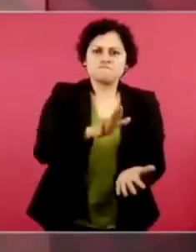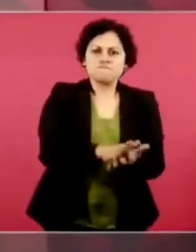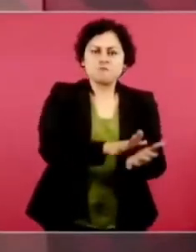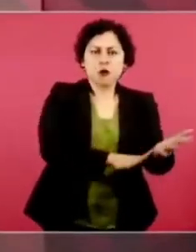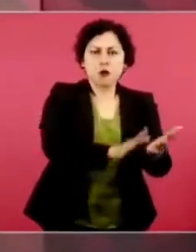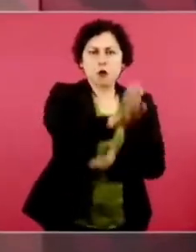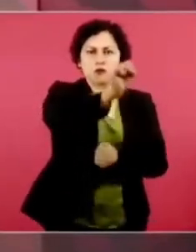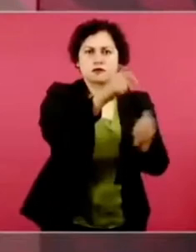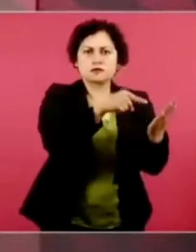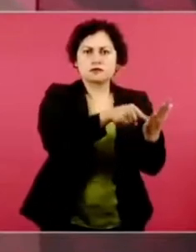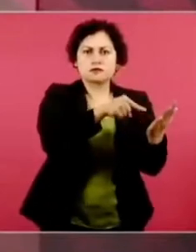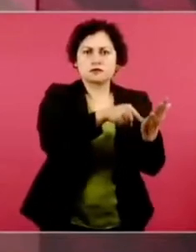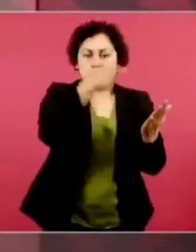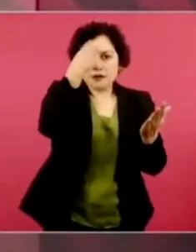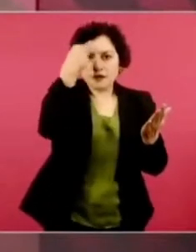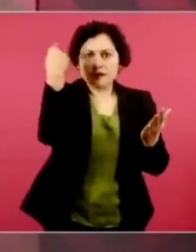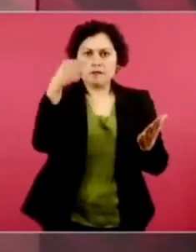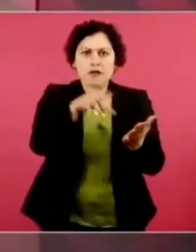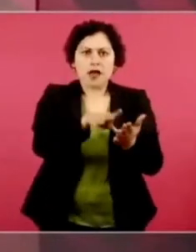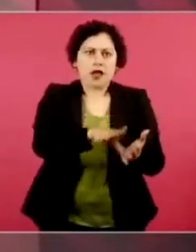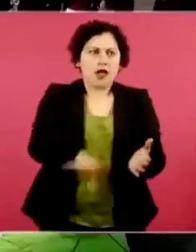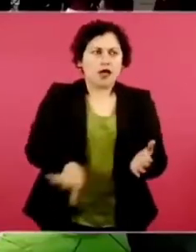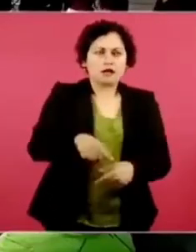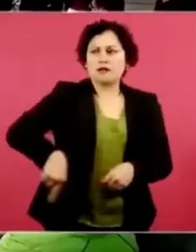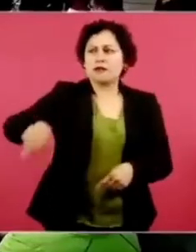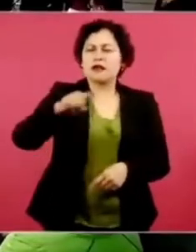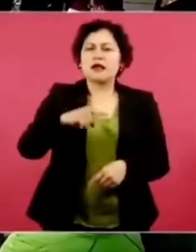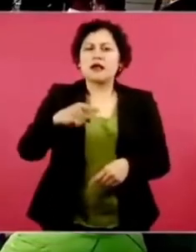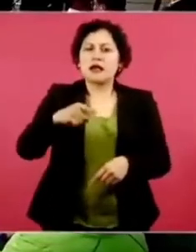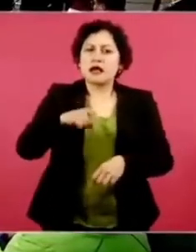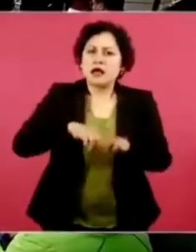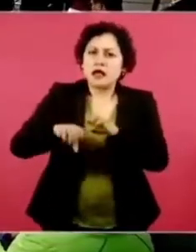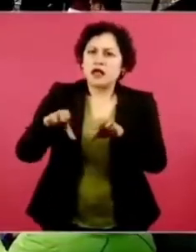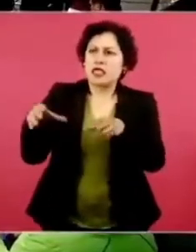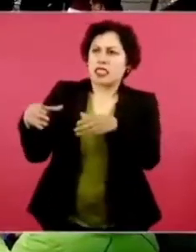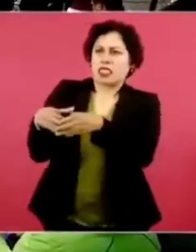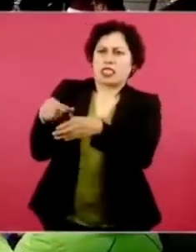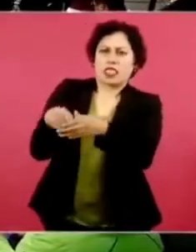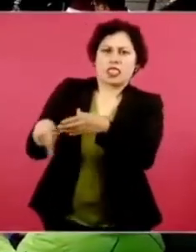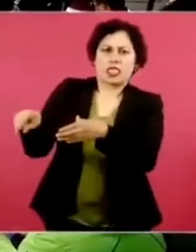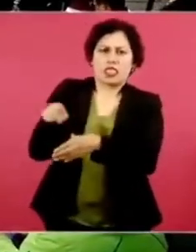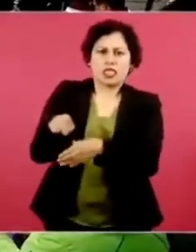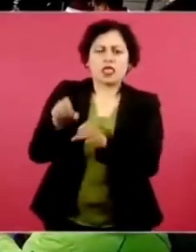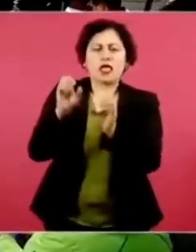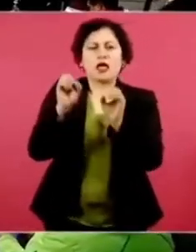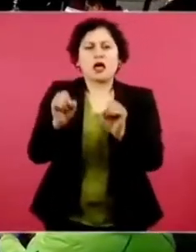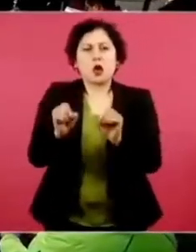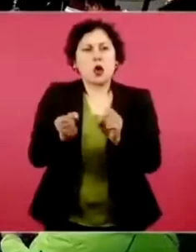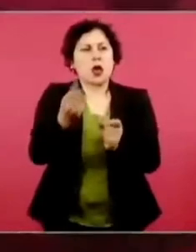en contra de las minorías corruptas del porfiriato.